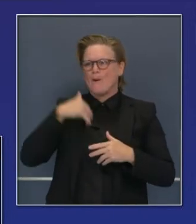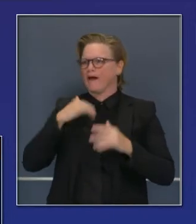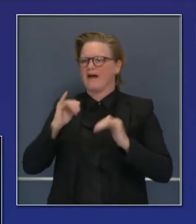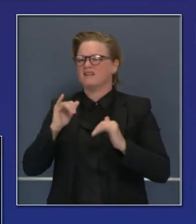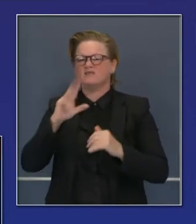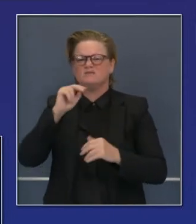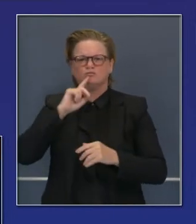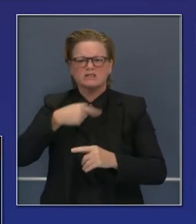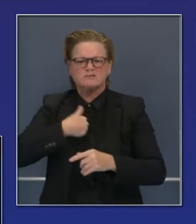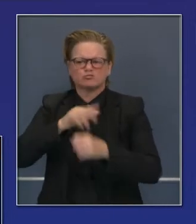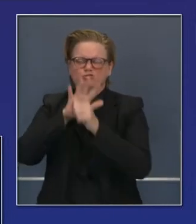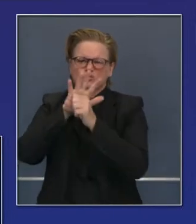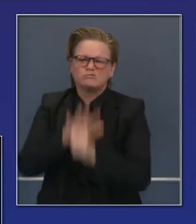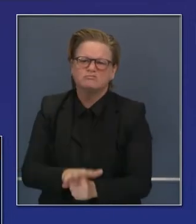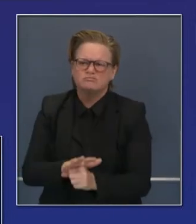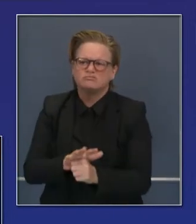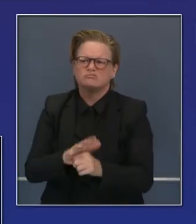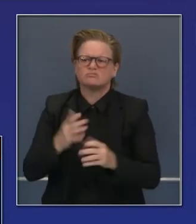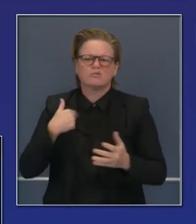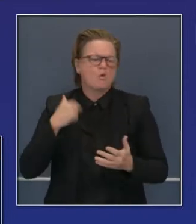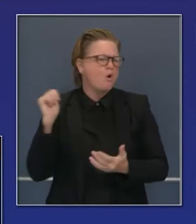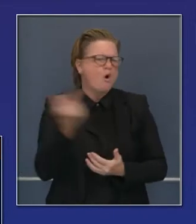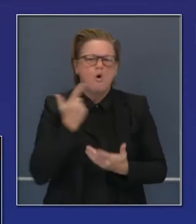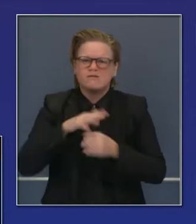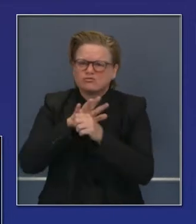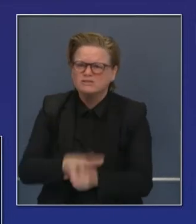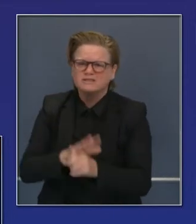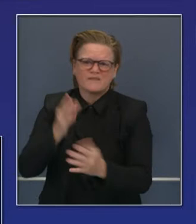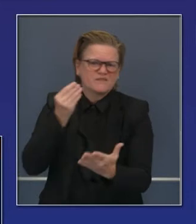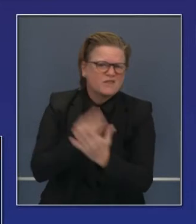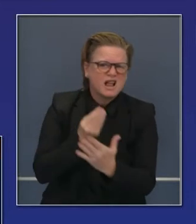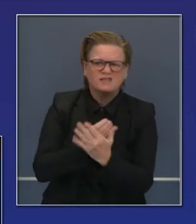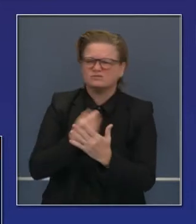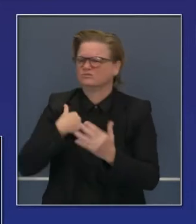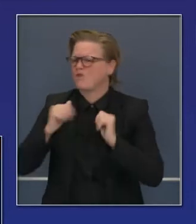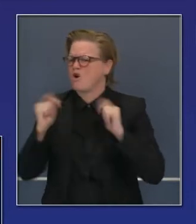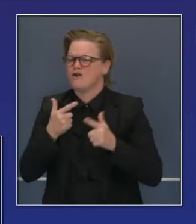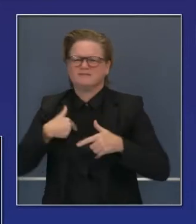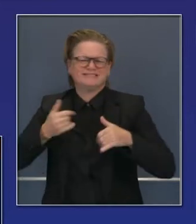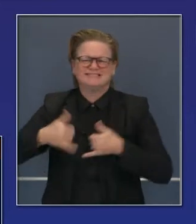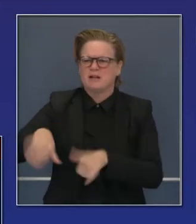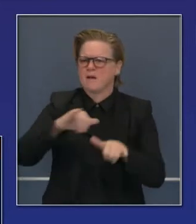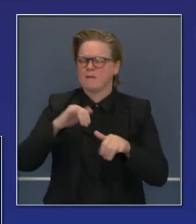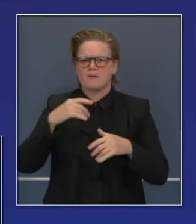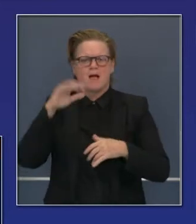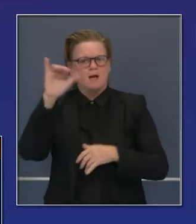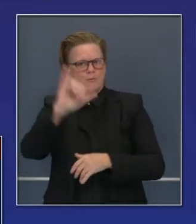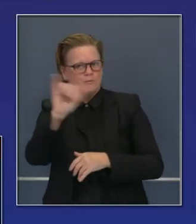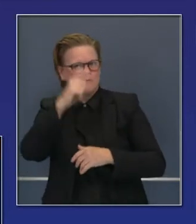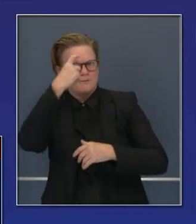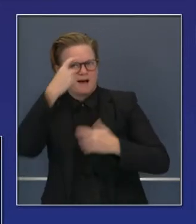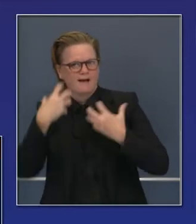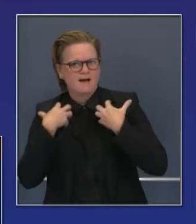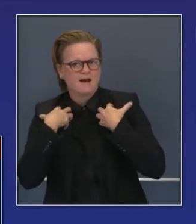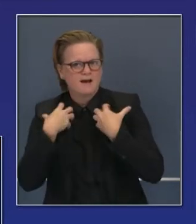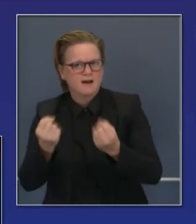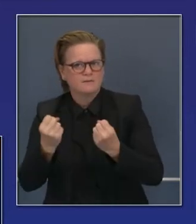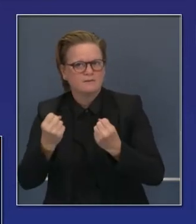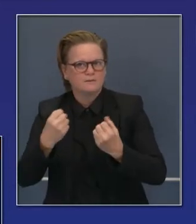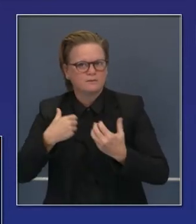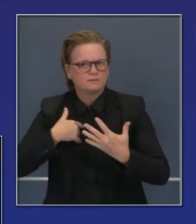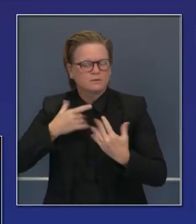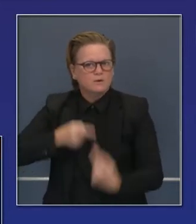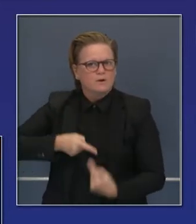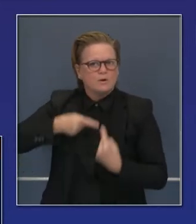la atención mental bajo la cual nos encontramos todos. No solo la atención económica bajo la cual nos encontramos muchos